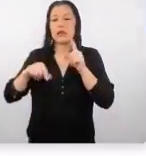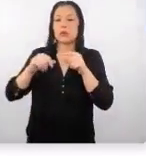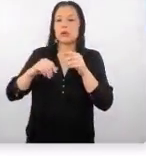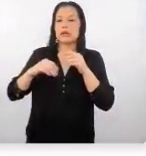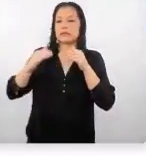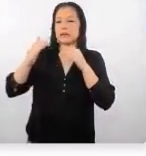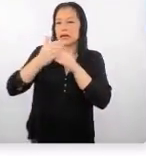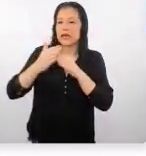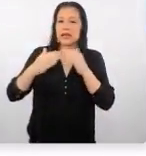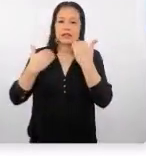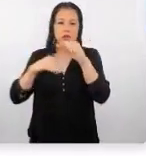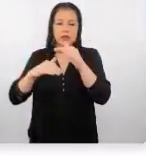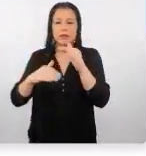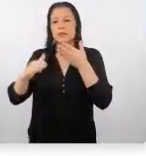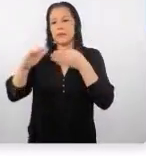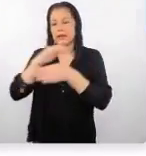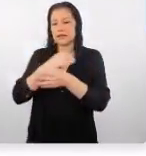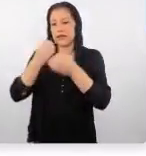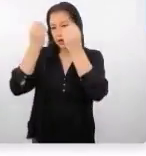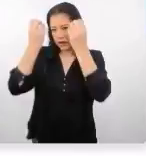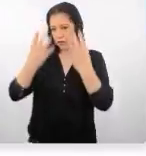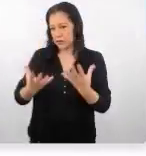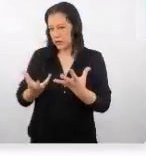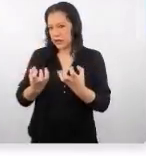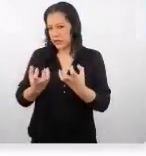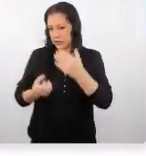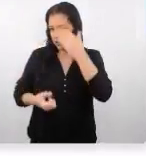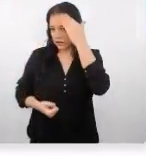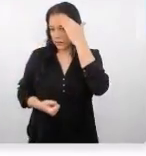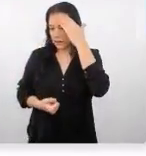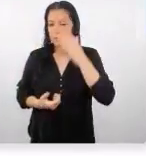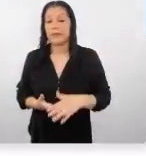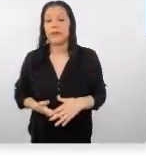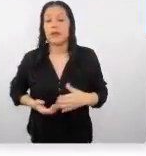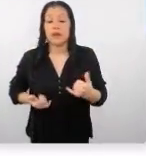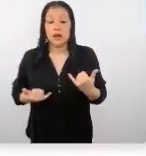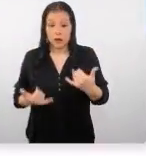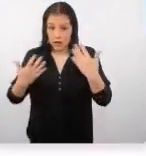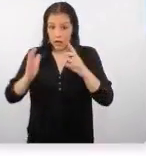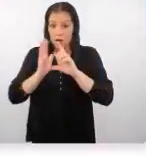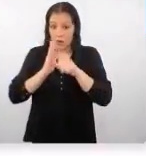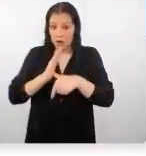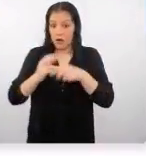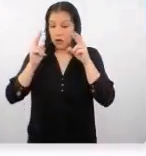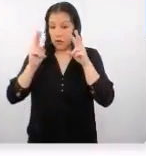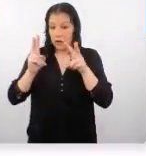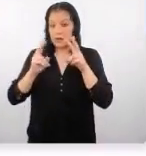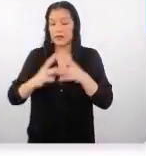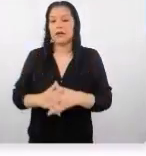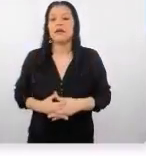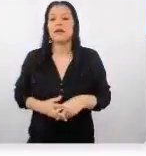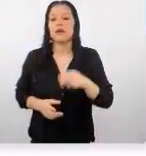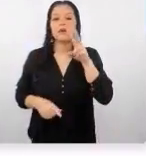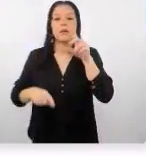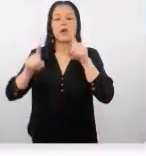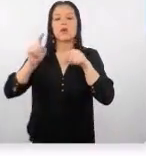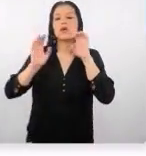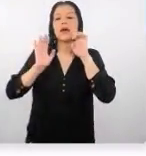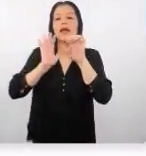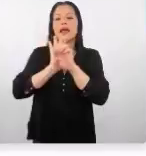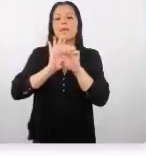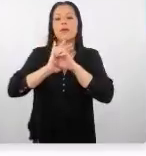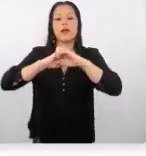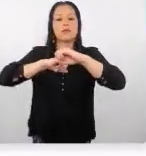para acceder a la información. De hecho, ya lo vamos a ver más adelante cuando veamos algunos ejemplos de las